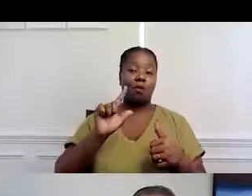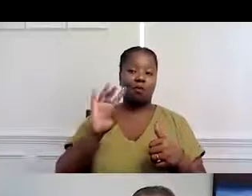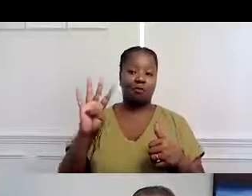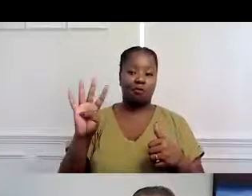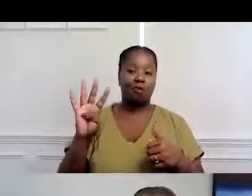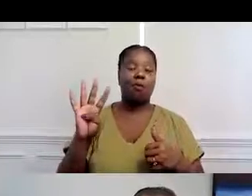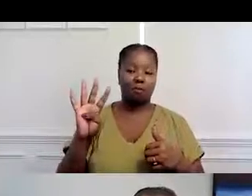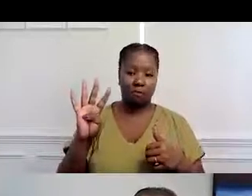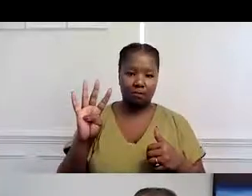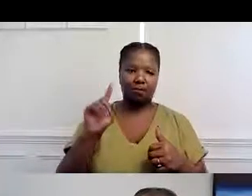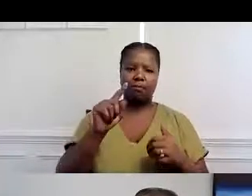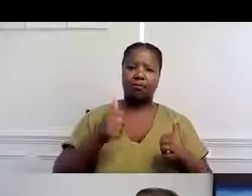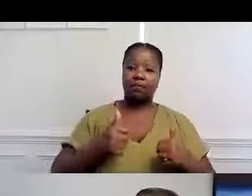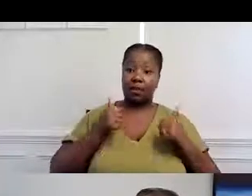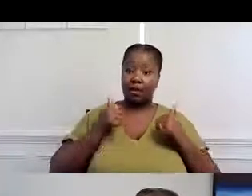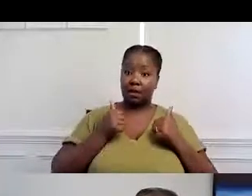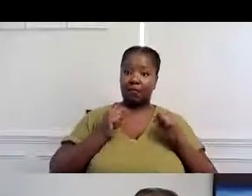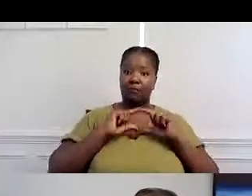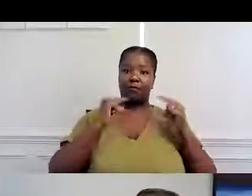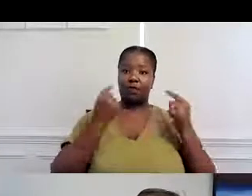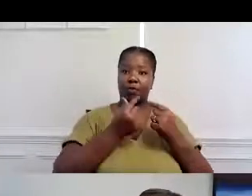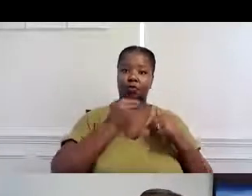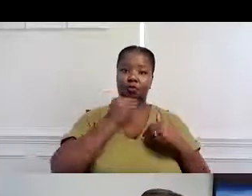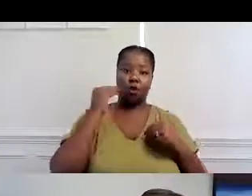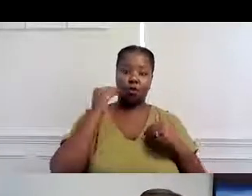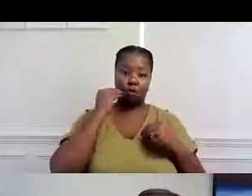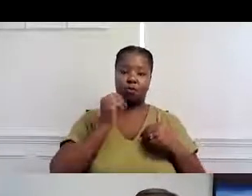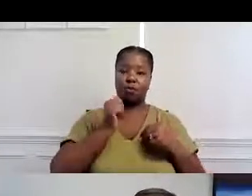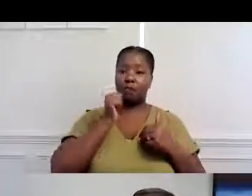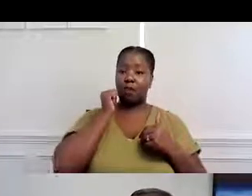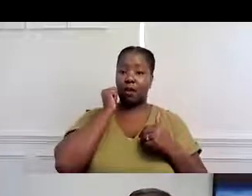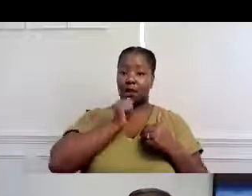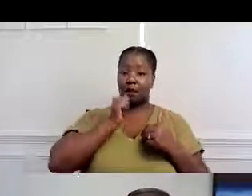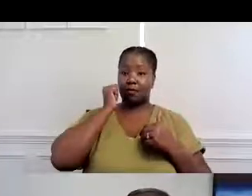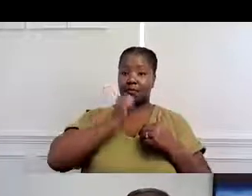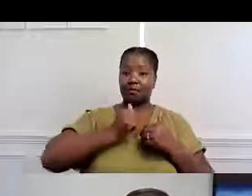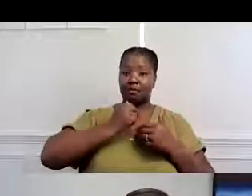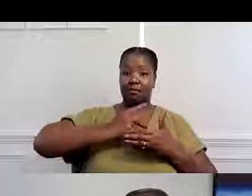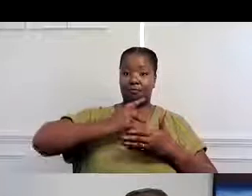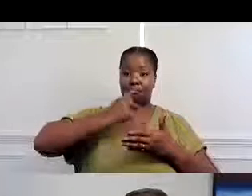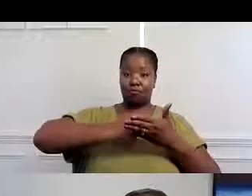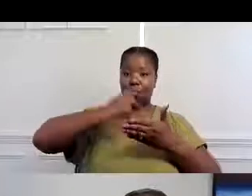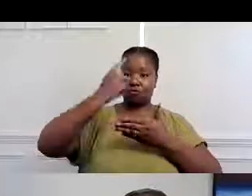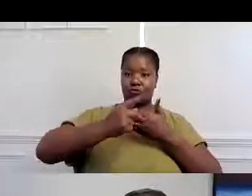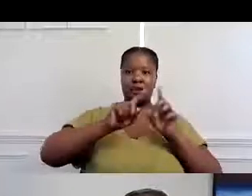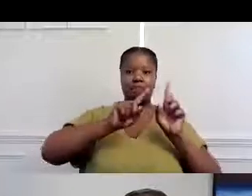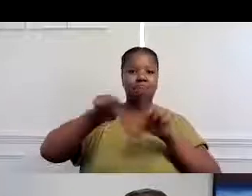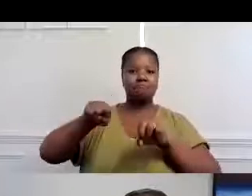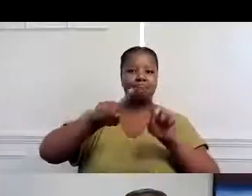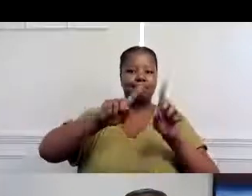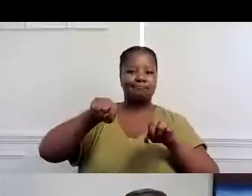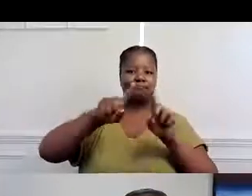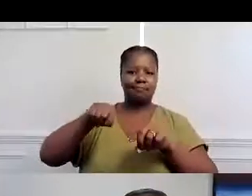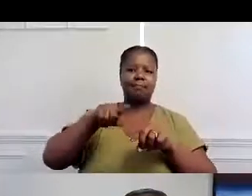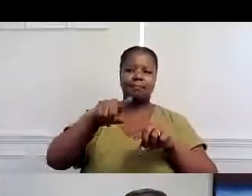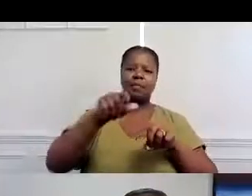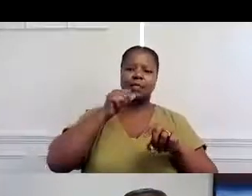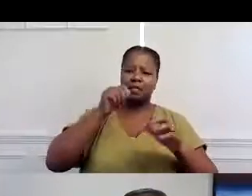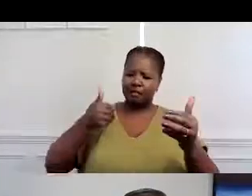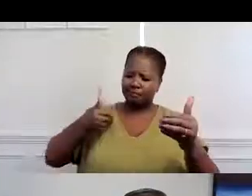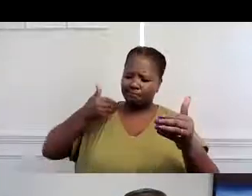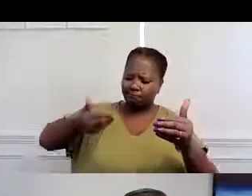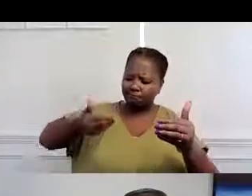Megan tiene 34 años. Vive en un hogar grupal. Asiste a un programa de día, aún pre-COVID.